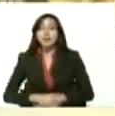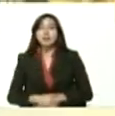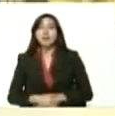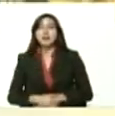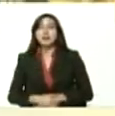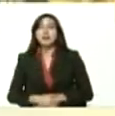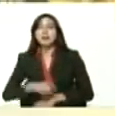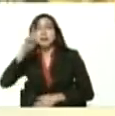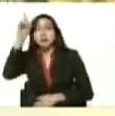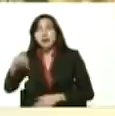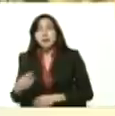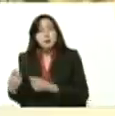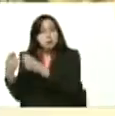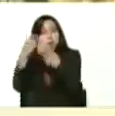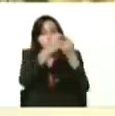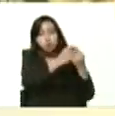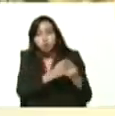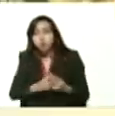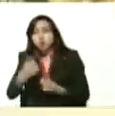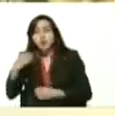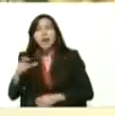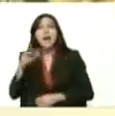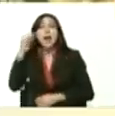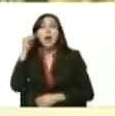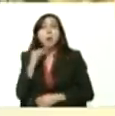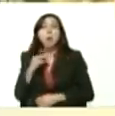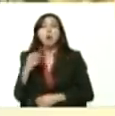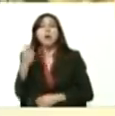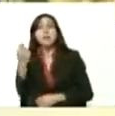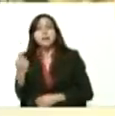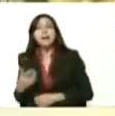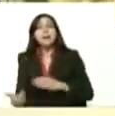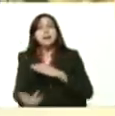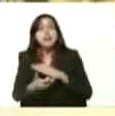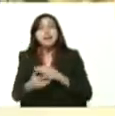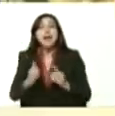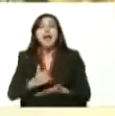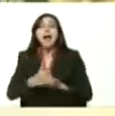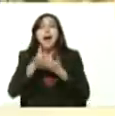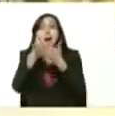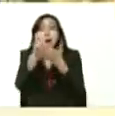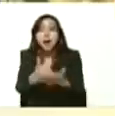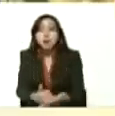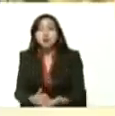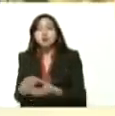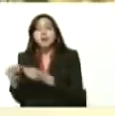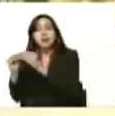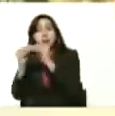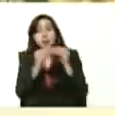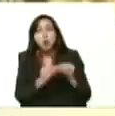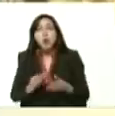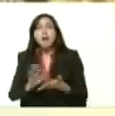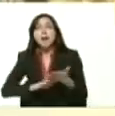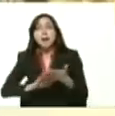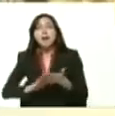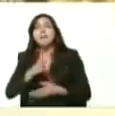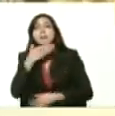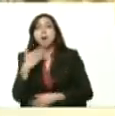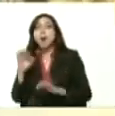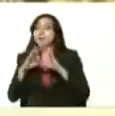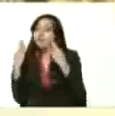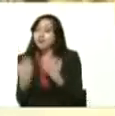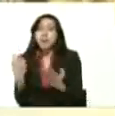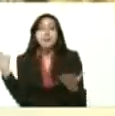el bolívar digital ayude a la recuperación de la economía de la familia